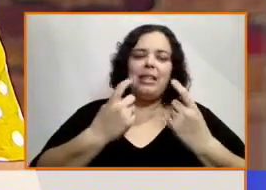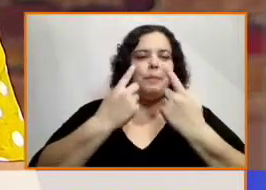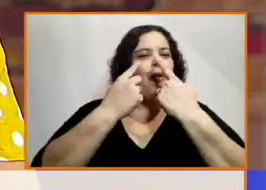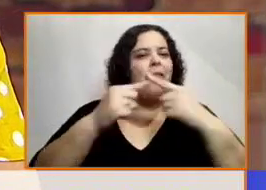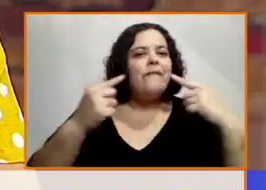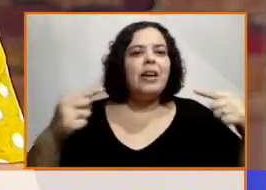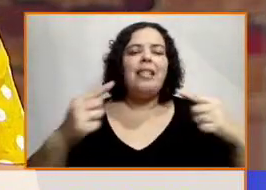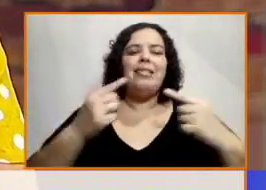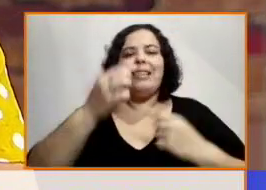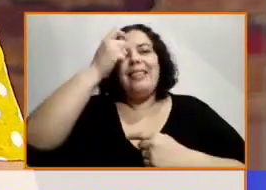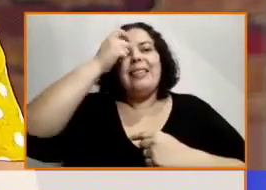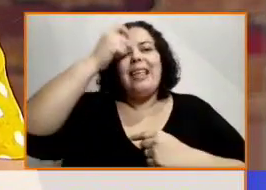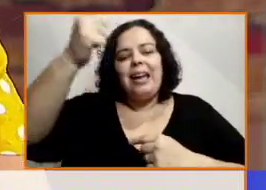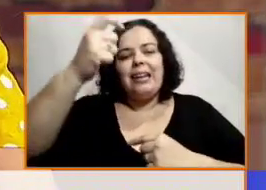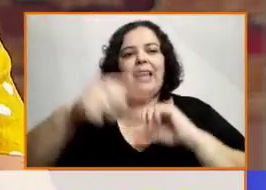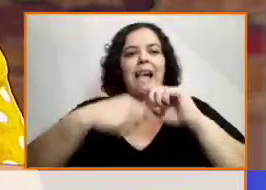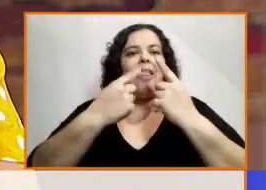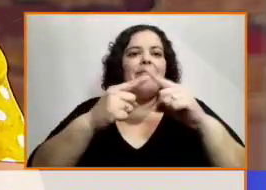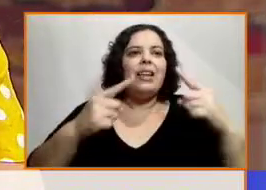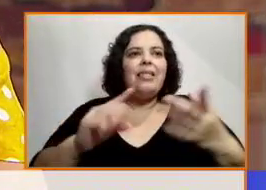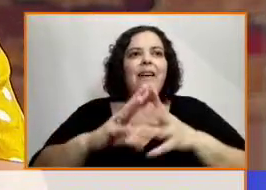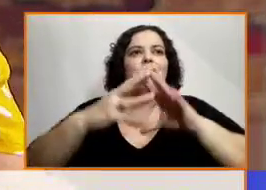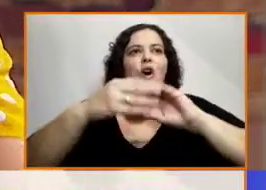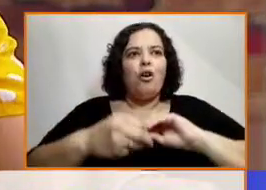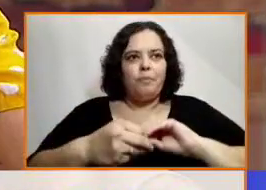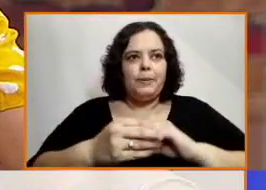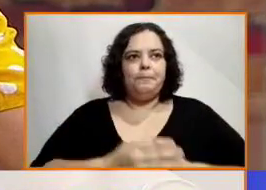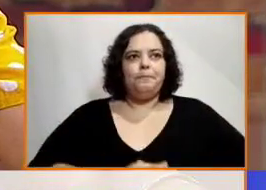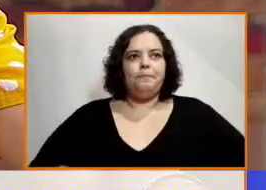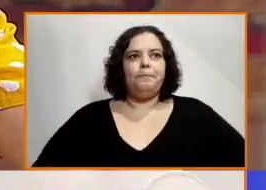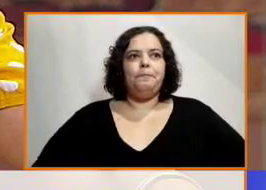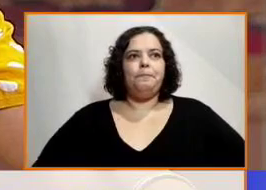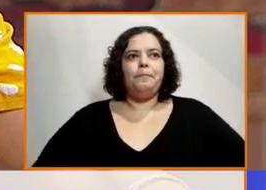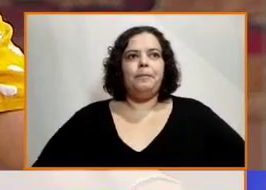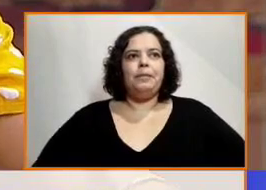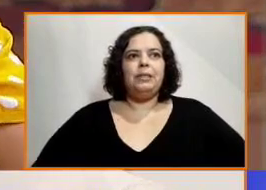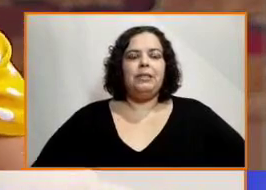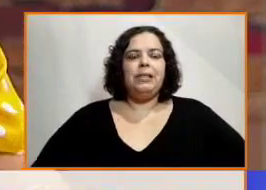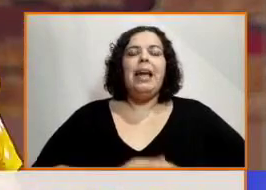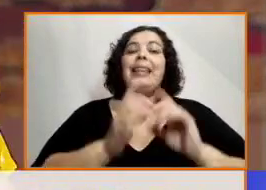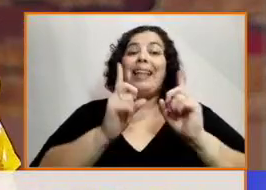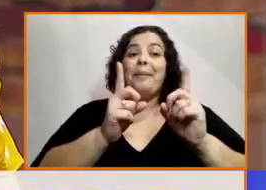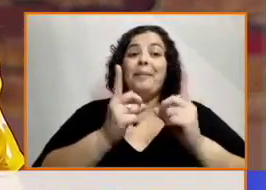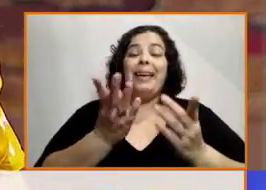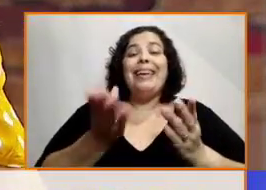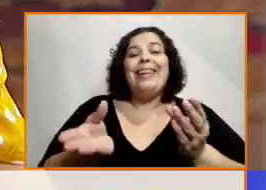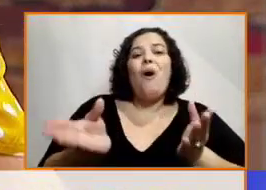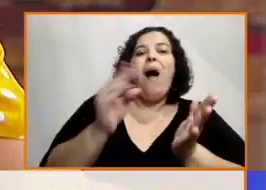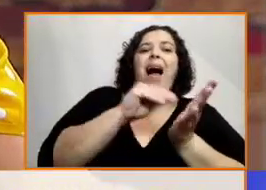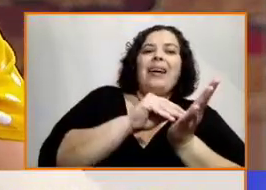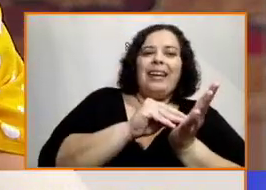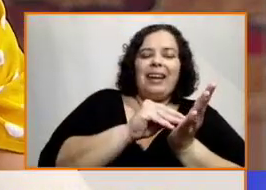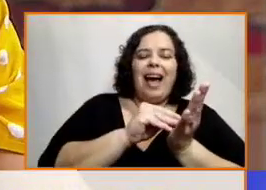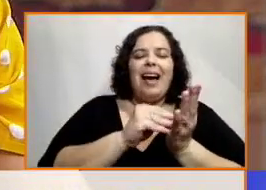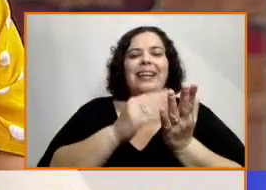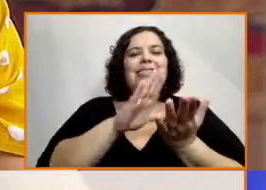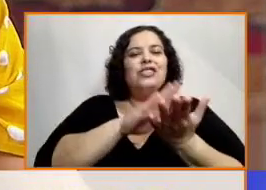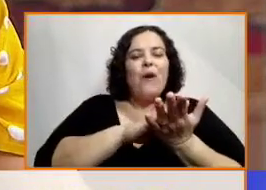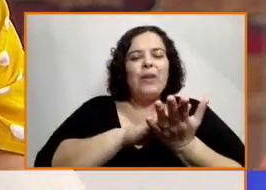Y quiero agregar una cosita más referente a las ilustraciones, que va con esto de naturalizar la diversidad. Cuando